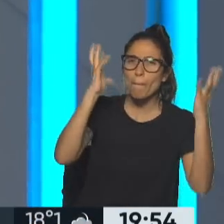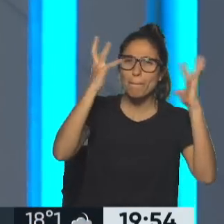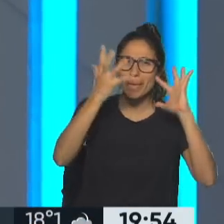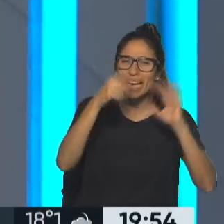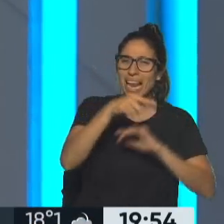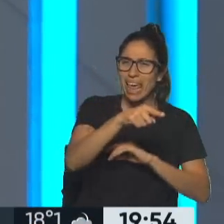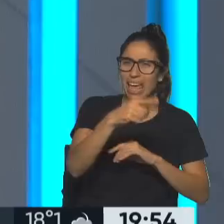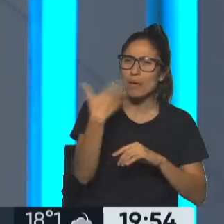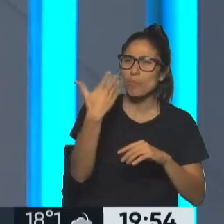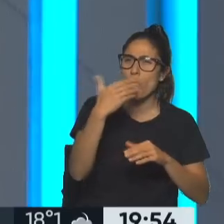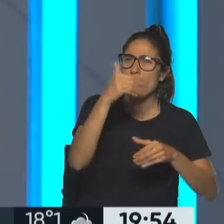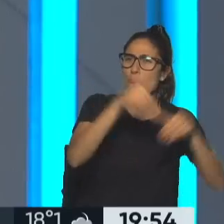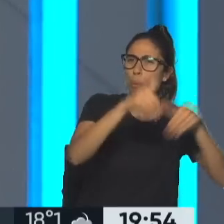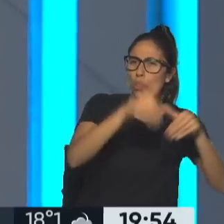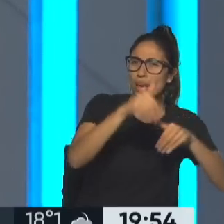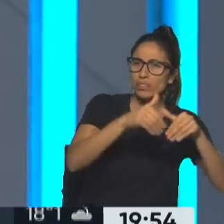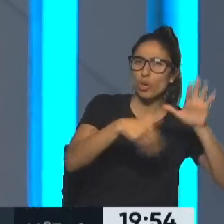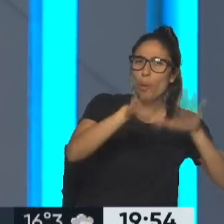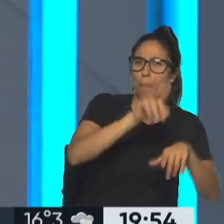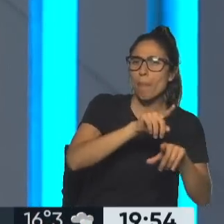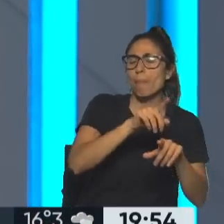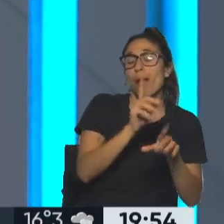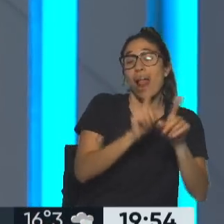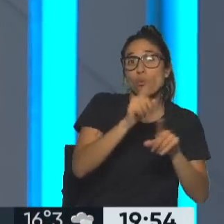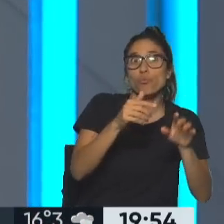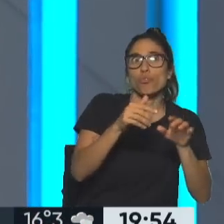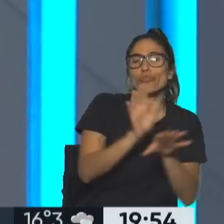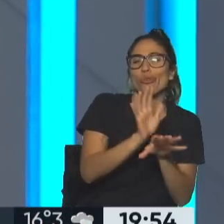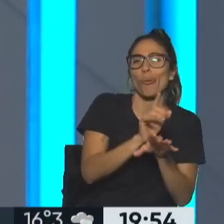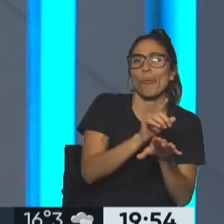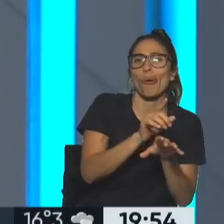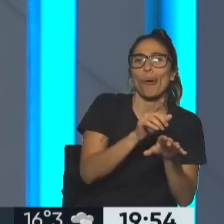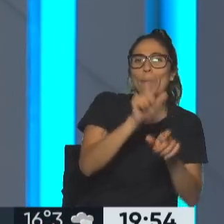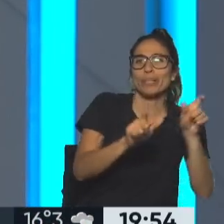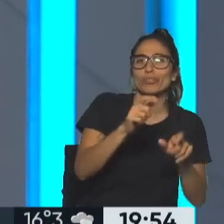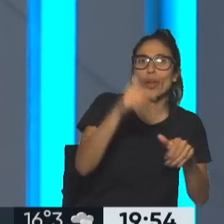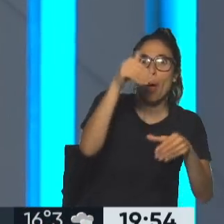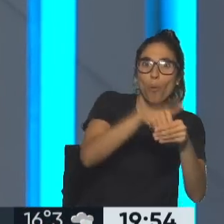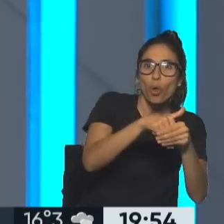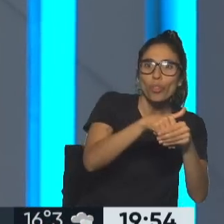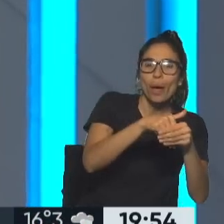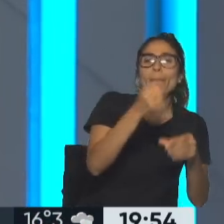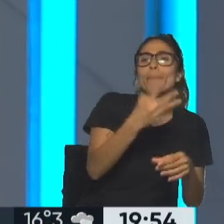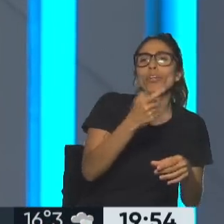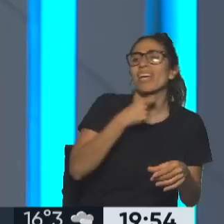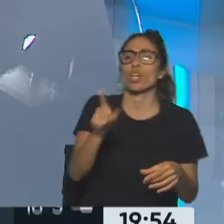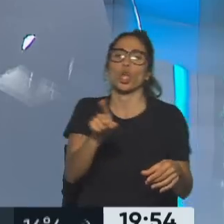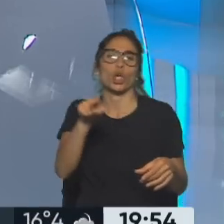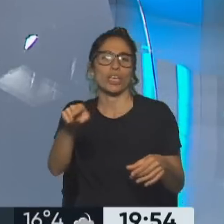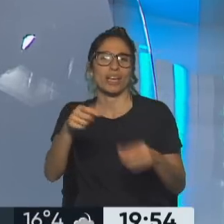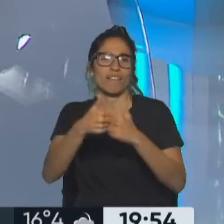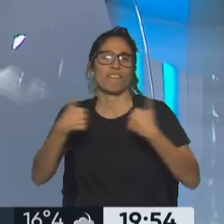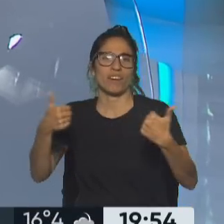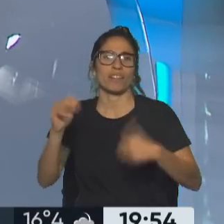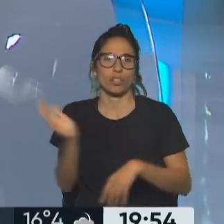explica esto? Porque obviamente es radicalmente opuesto a lo que se supone que es un gobierno peronista. ¿Cómo puede ser esta transferencia de votos o que se